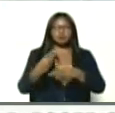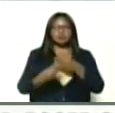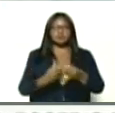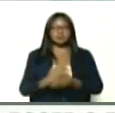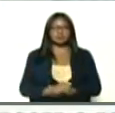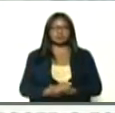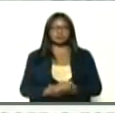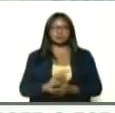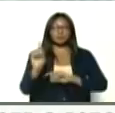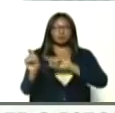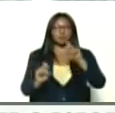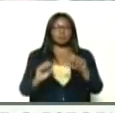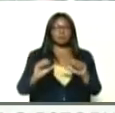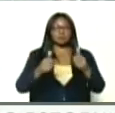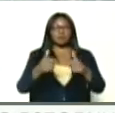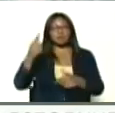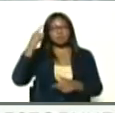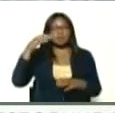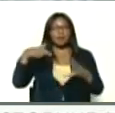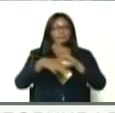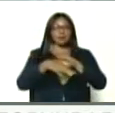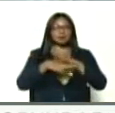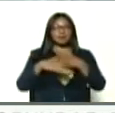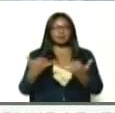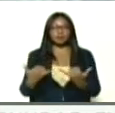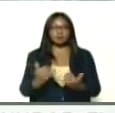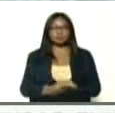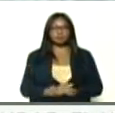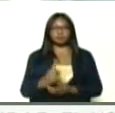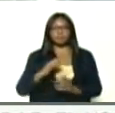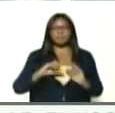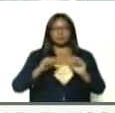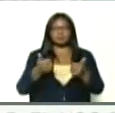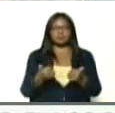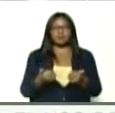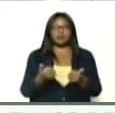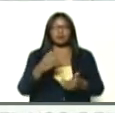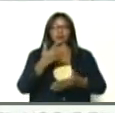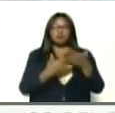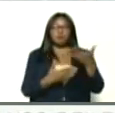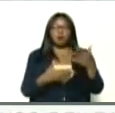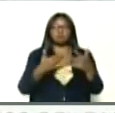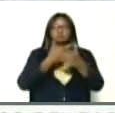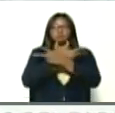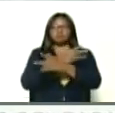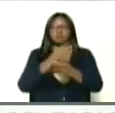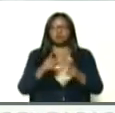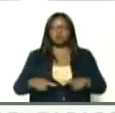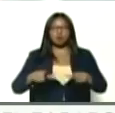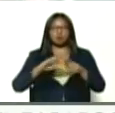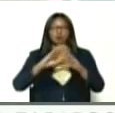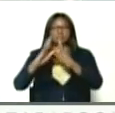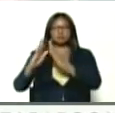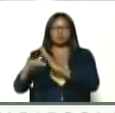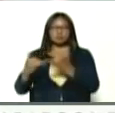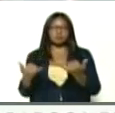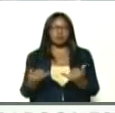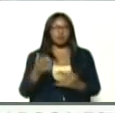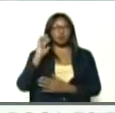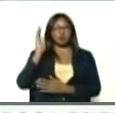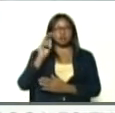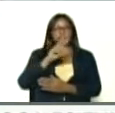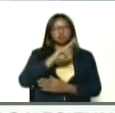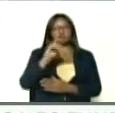preguntaba, arranca el día martes, vamos a comenzar un conjunto de videoconferencias, con todos los sectores organizados, a través del Congreso